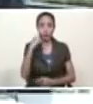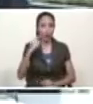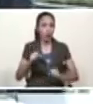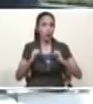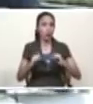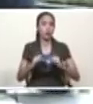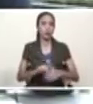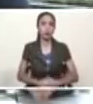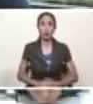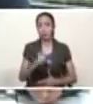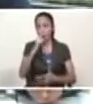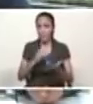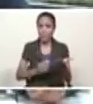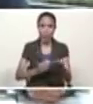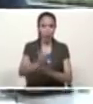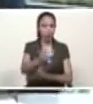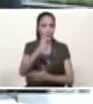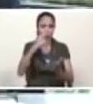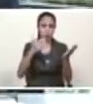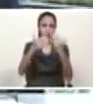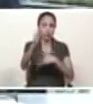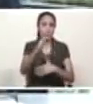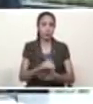Venezuela sigue para adelante con mucha fuerza